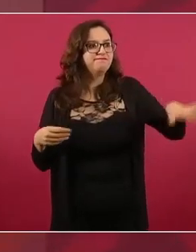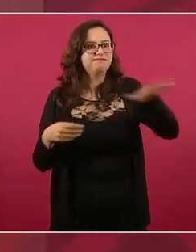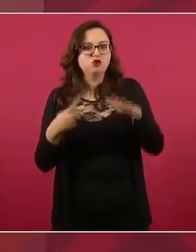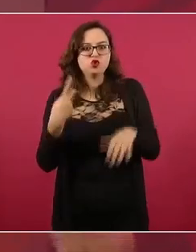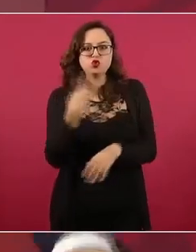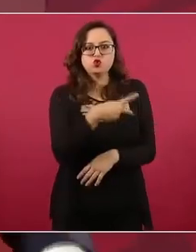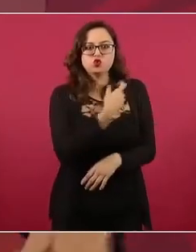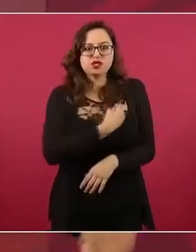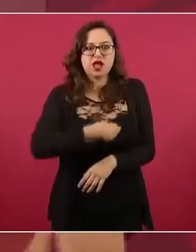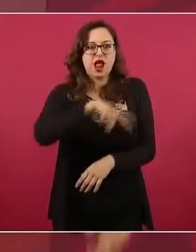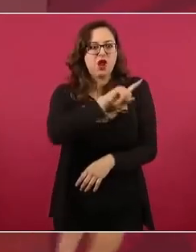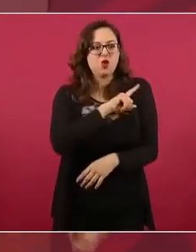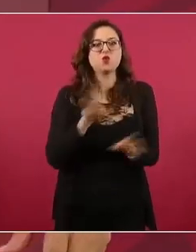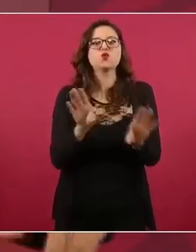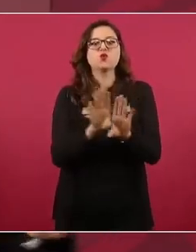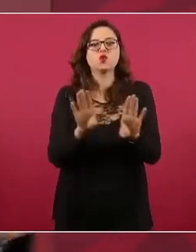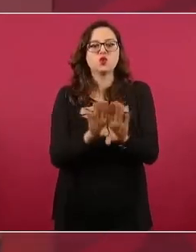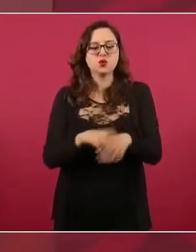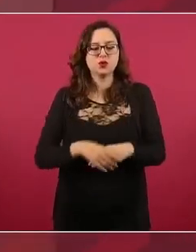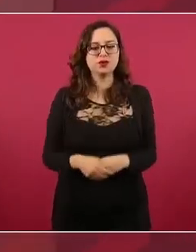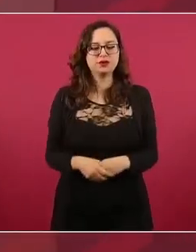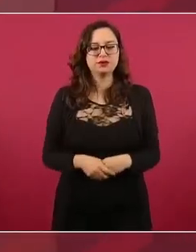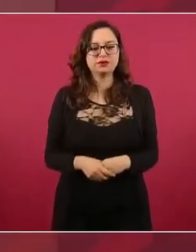porque si se siguen